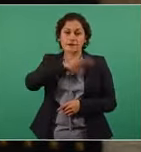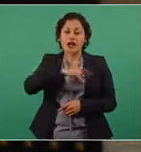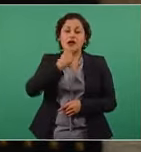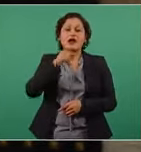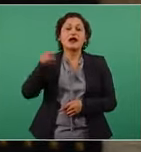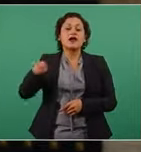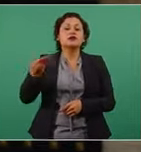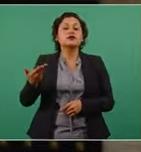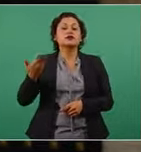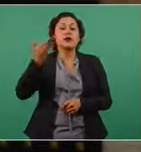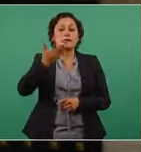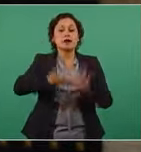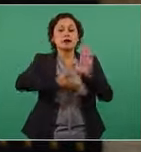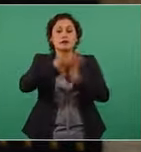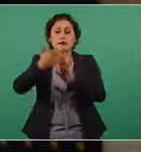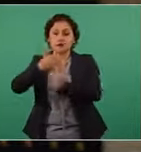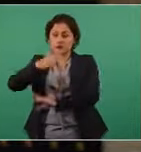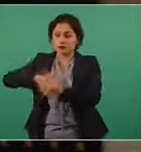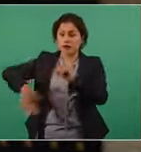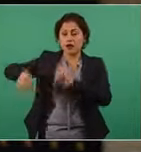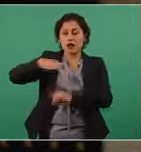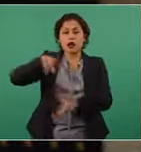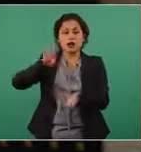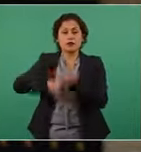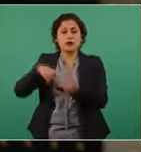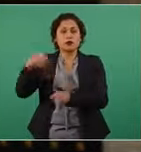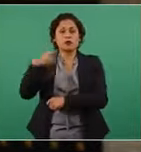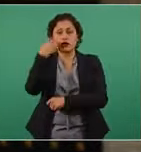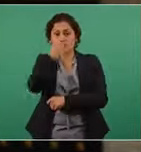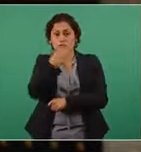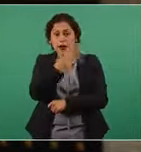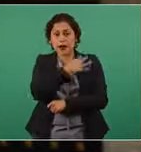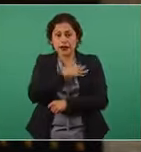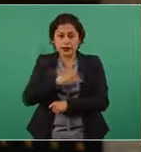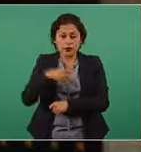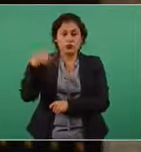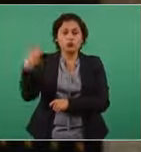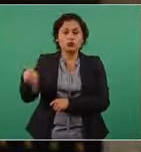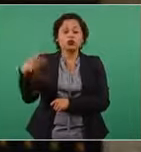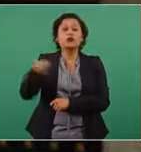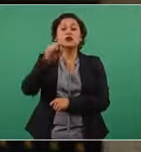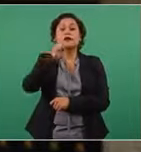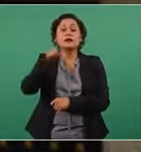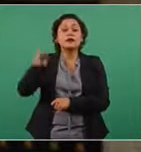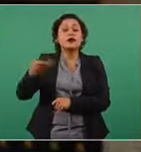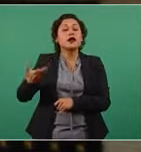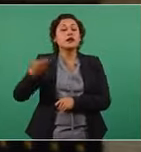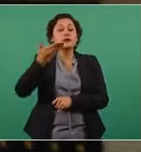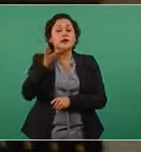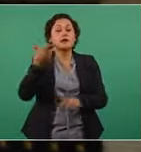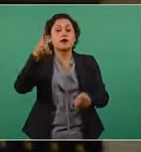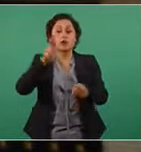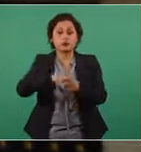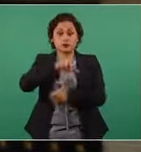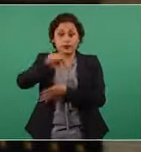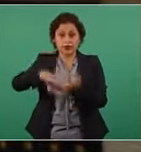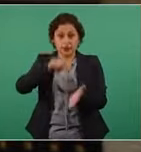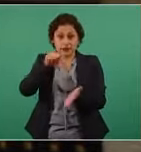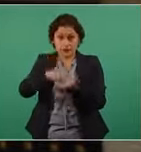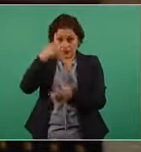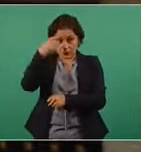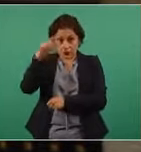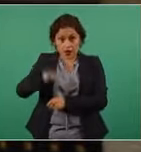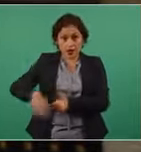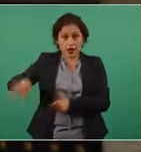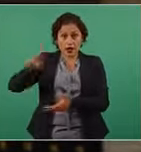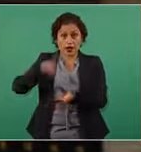construcción de pozos, techumbres para las escuelas de sus hijos y una clínica de salud. Yo preguntarle, presidente, qué